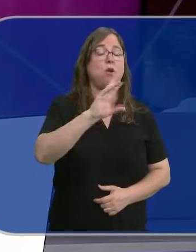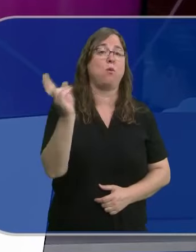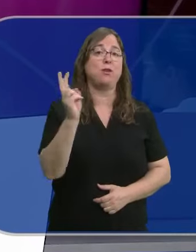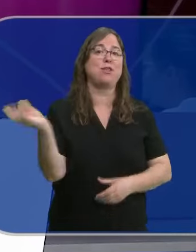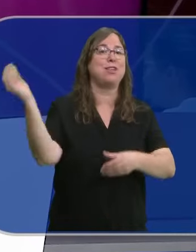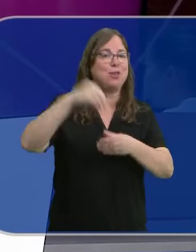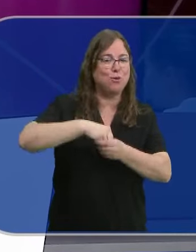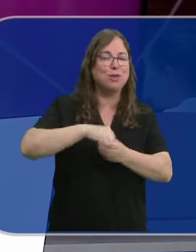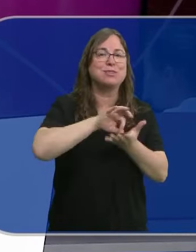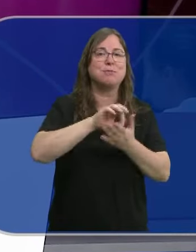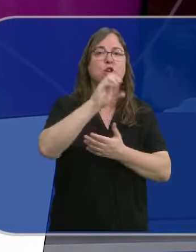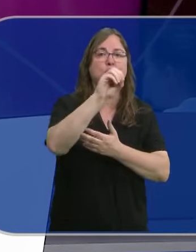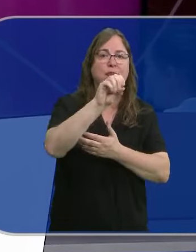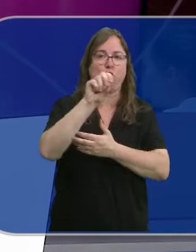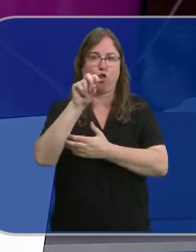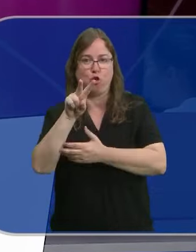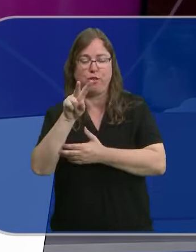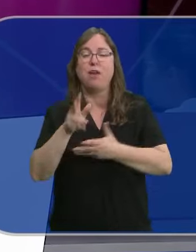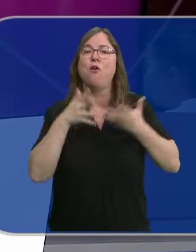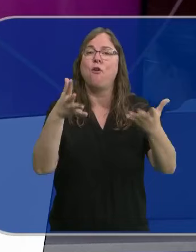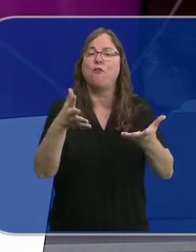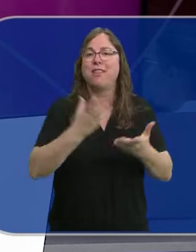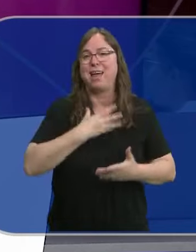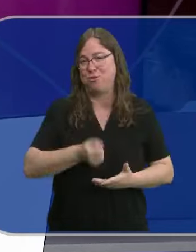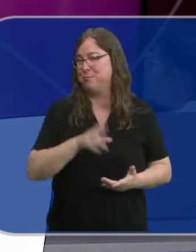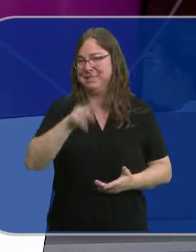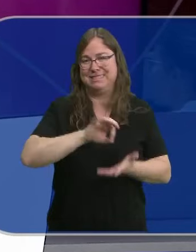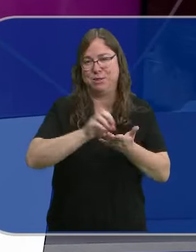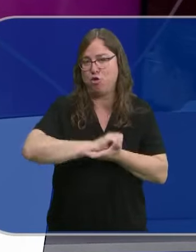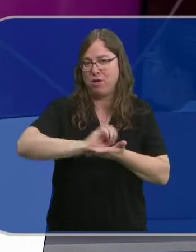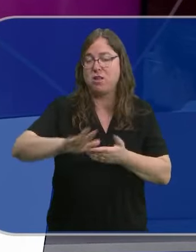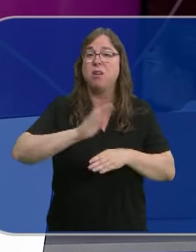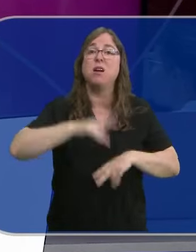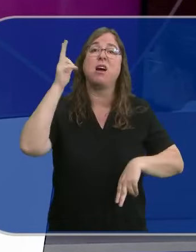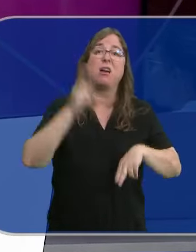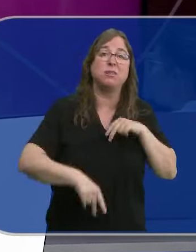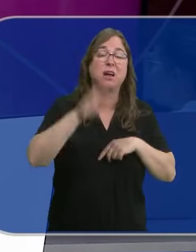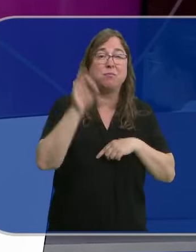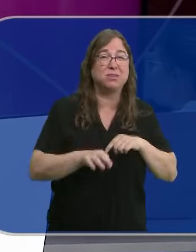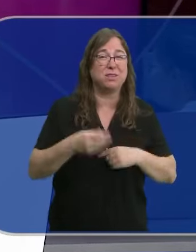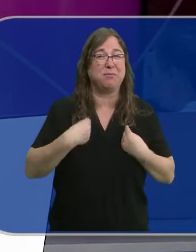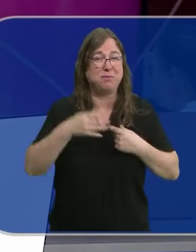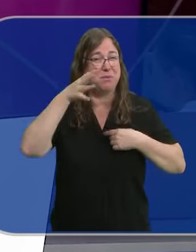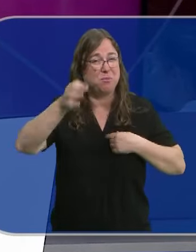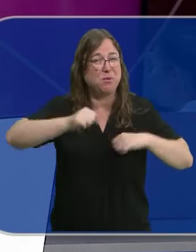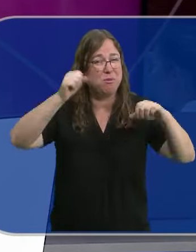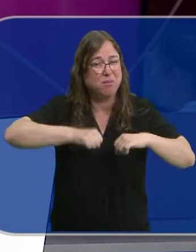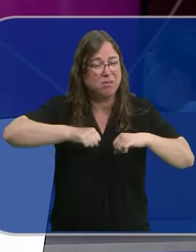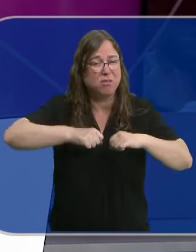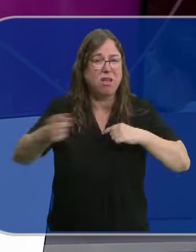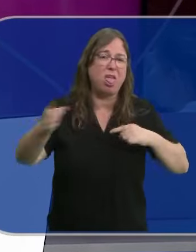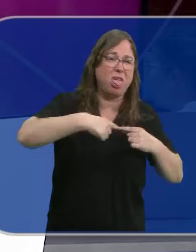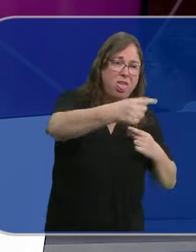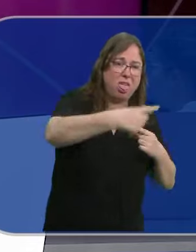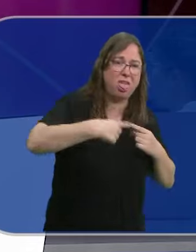servicio 012 un servicio que ofrecen a los ayuntamientos de manera gratuita y que permite evitar el desplazamiento sobre todo de las personas más mayores